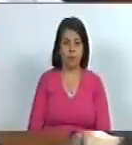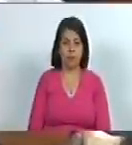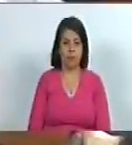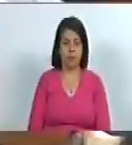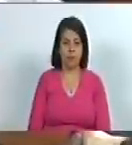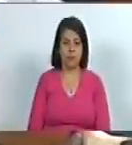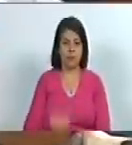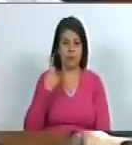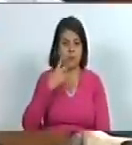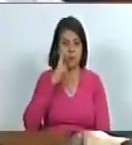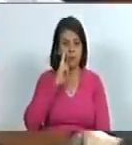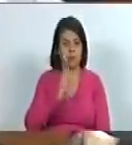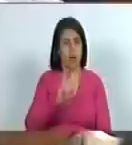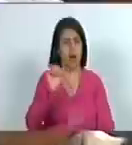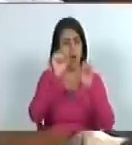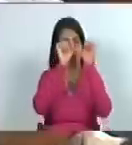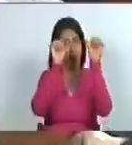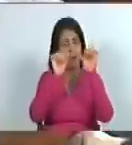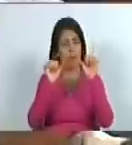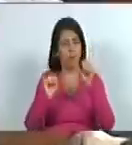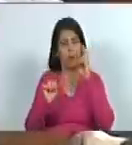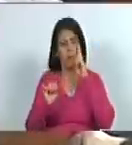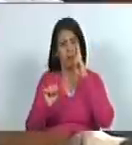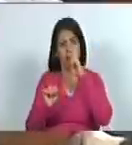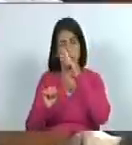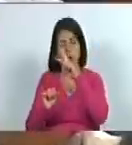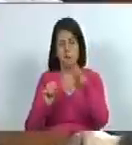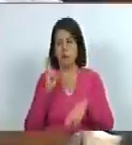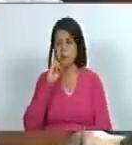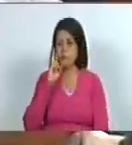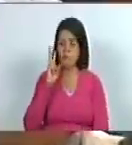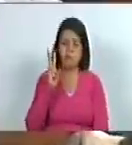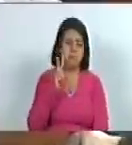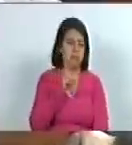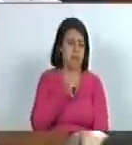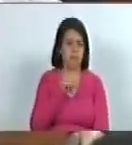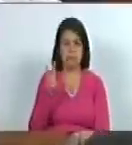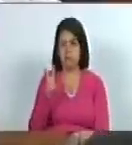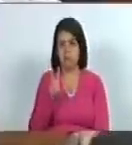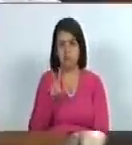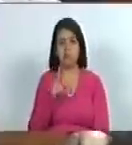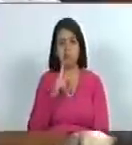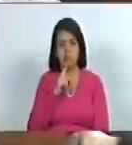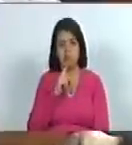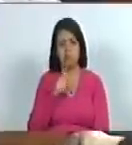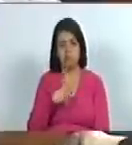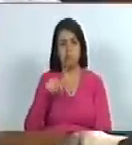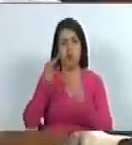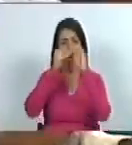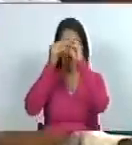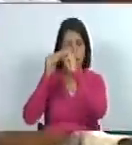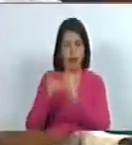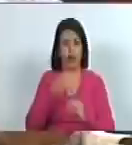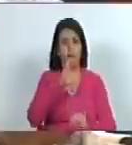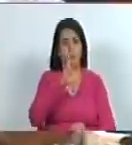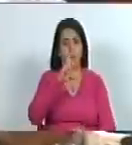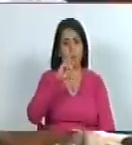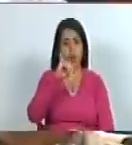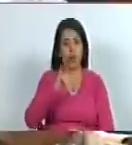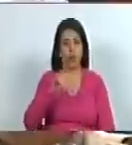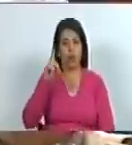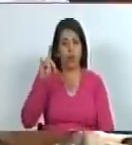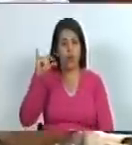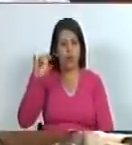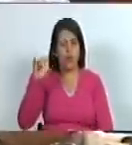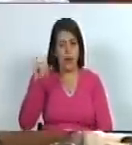solamente ver las artes plásticas bajando la cabeza en una obra de Cruz 10 en el piso de nuestro principal